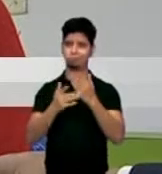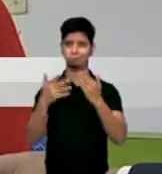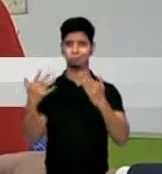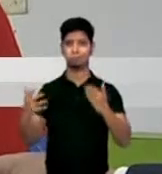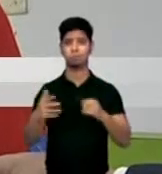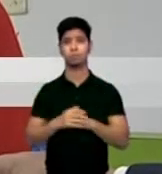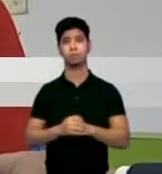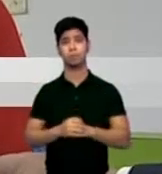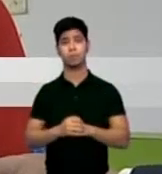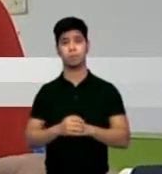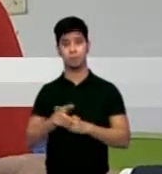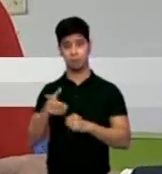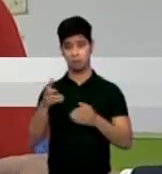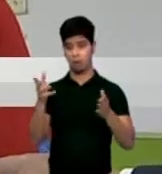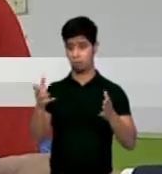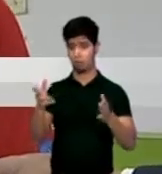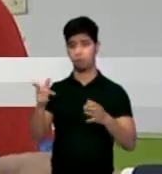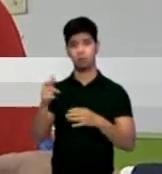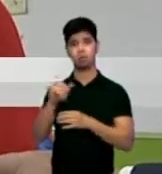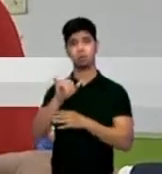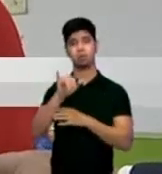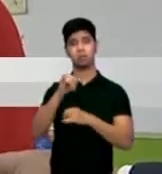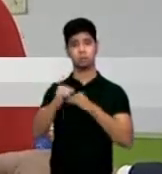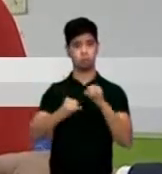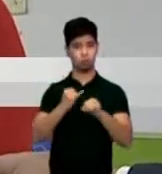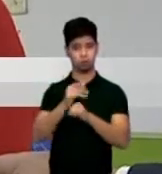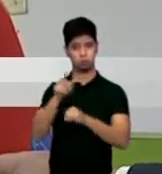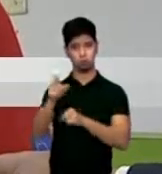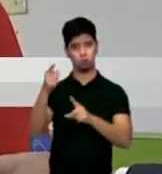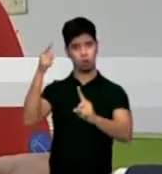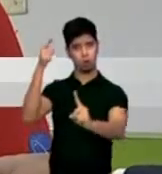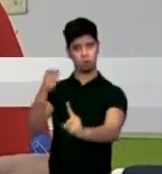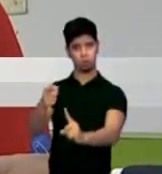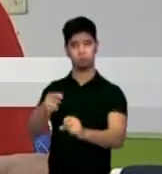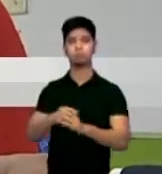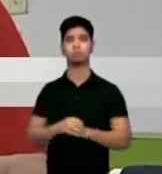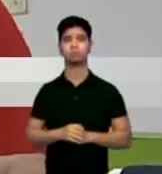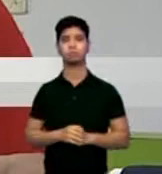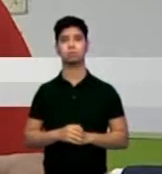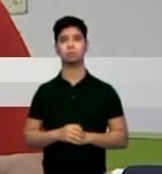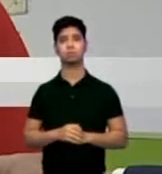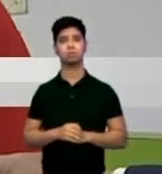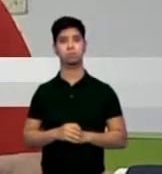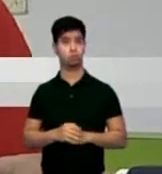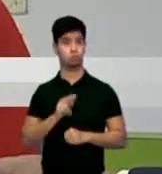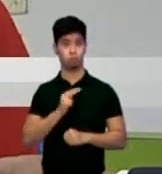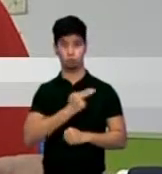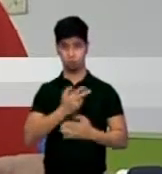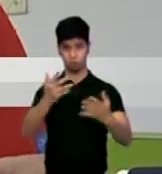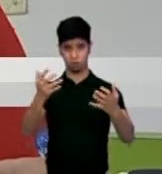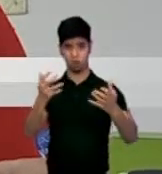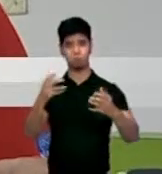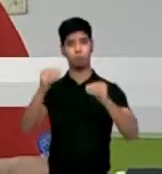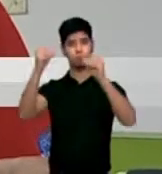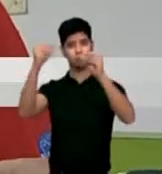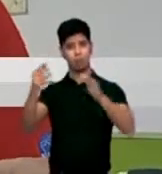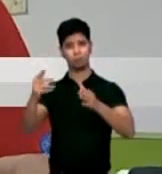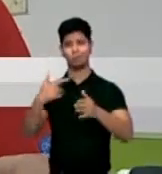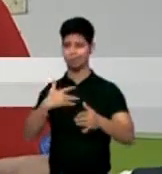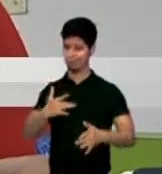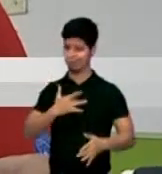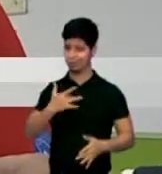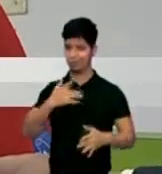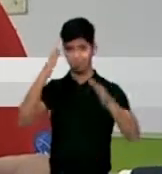IDEA STEAM, habló de esta institución y su objetivo. Y en esta ocasión queremos fortalecer a ese maestro que se sienta